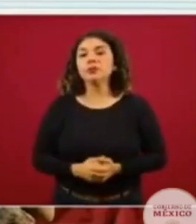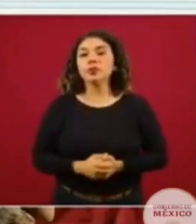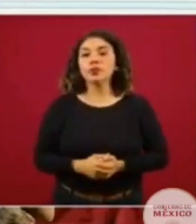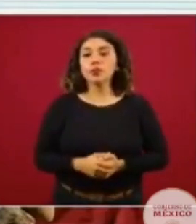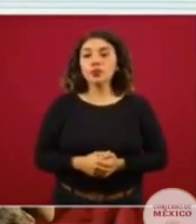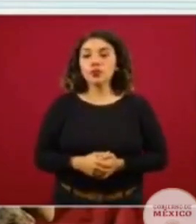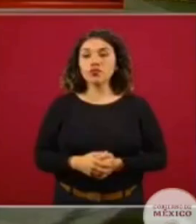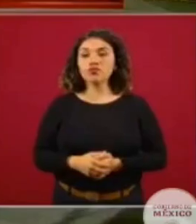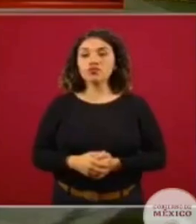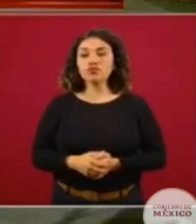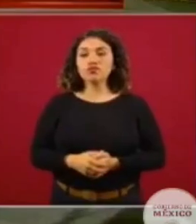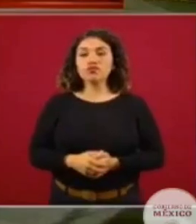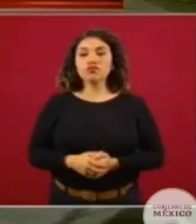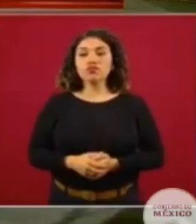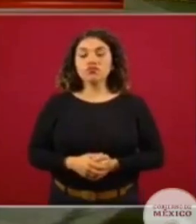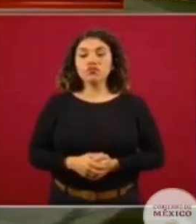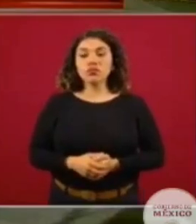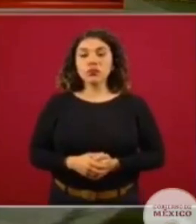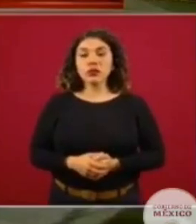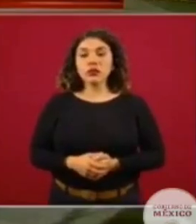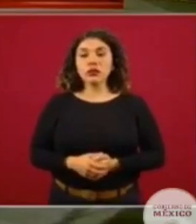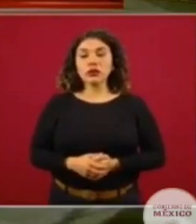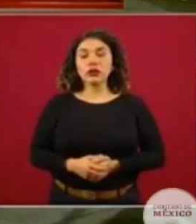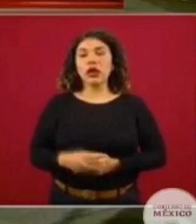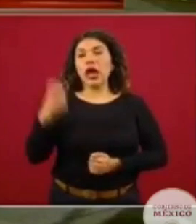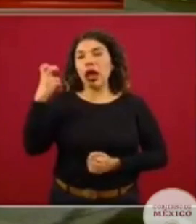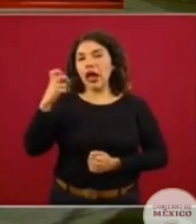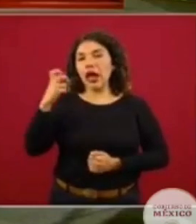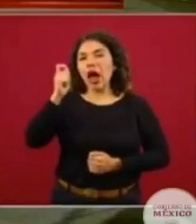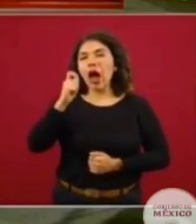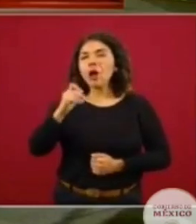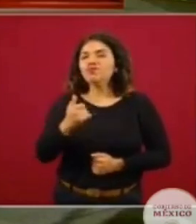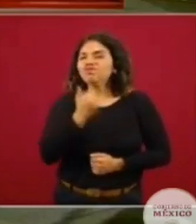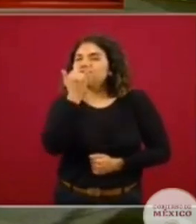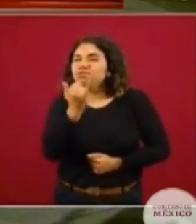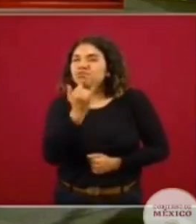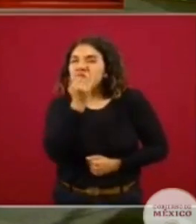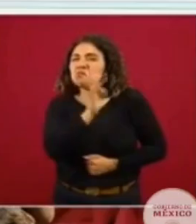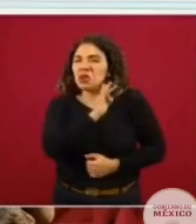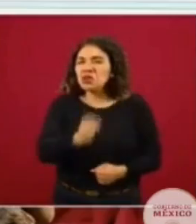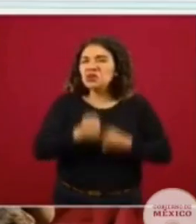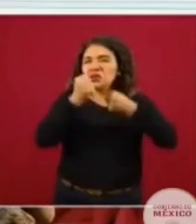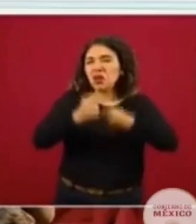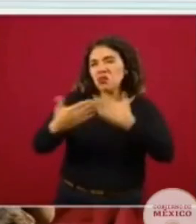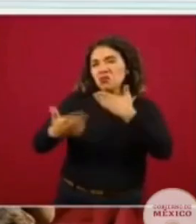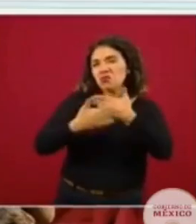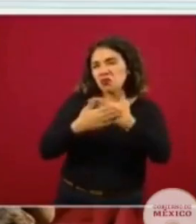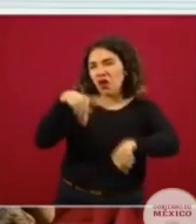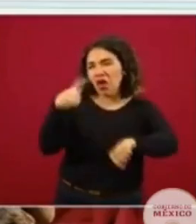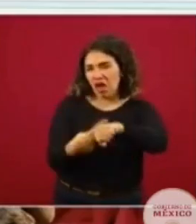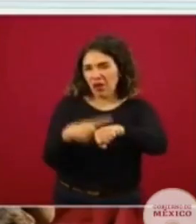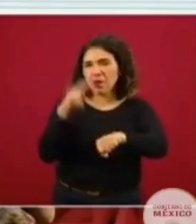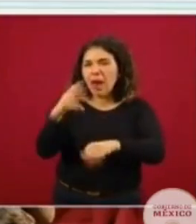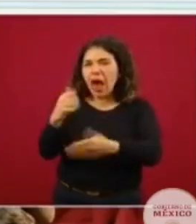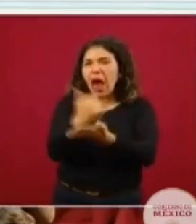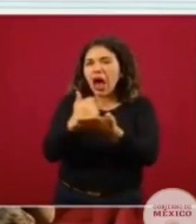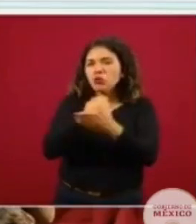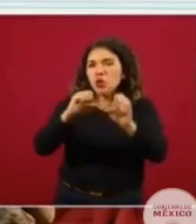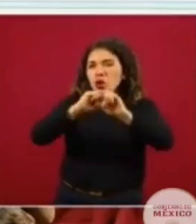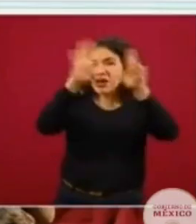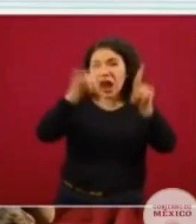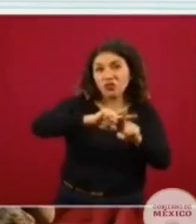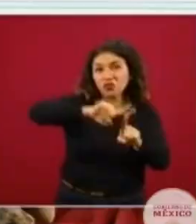siguiente diapositiva donde precisamente vamos a estimar los casos, esta línea de color azul claro que está en la parte